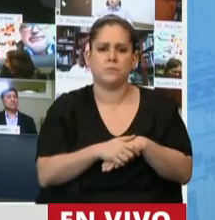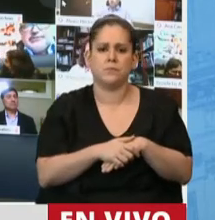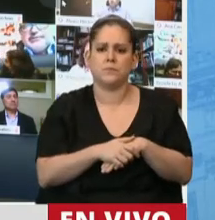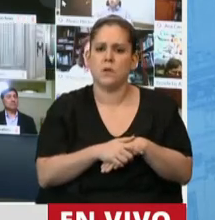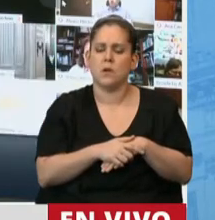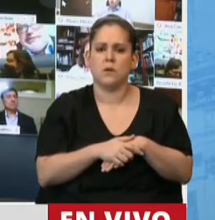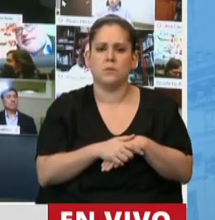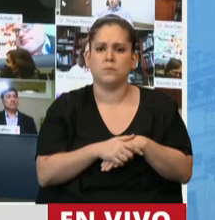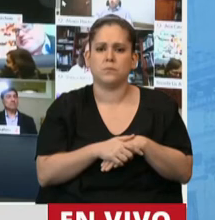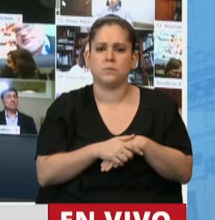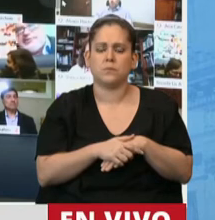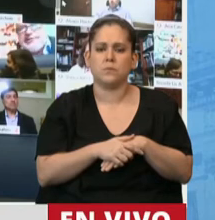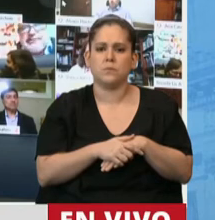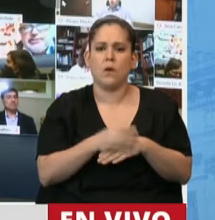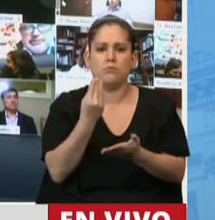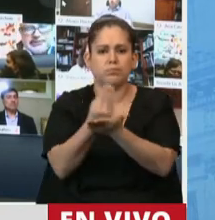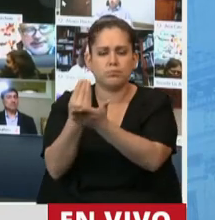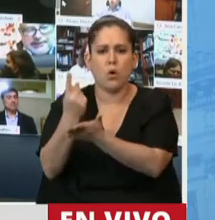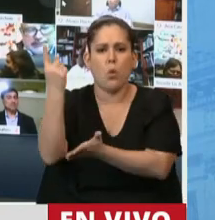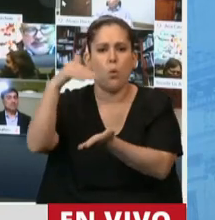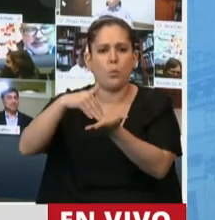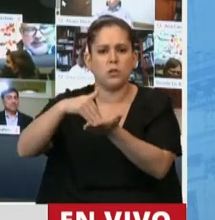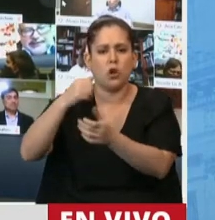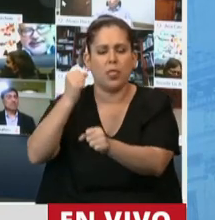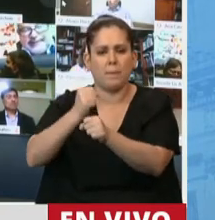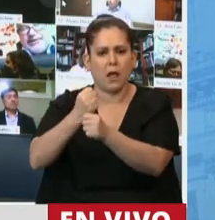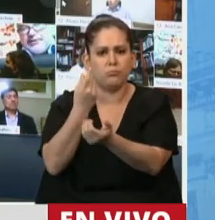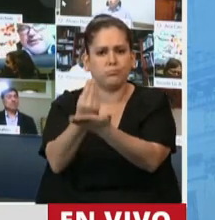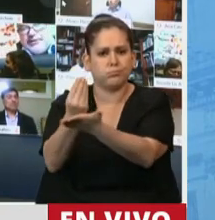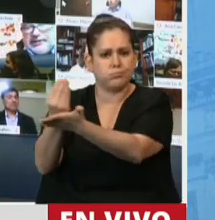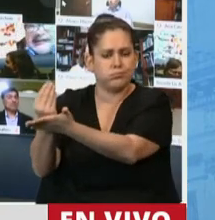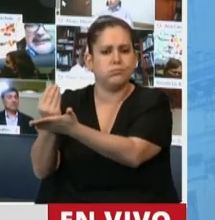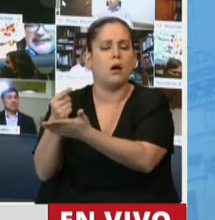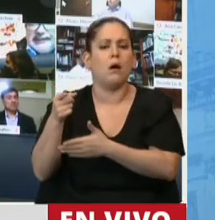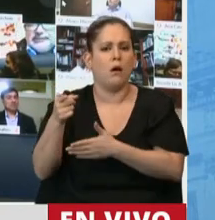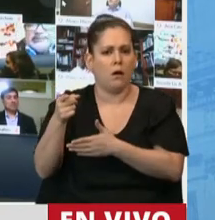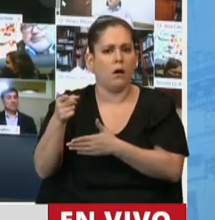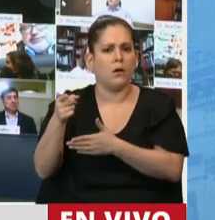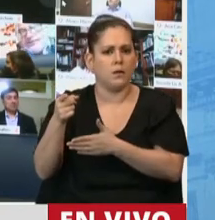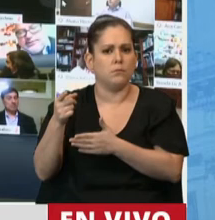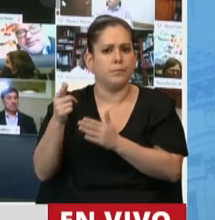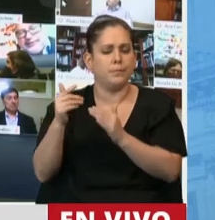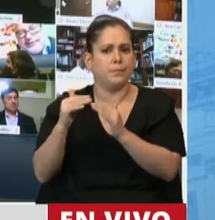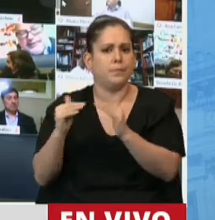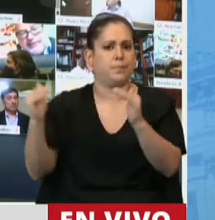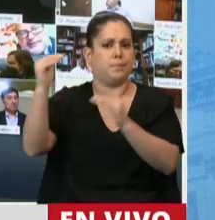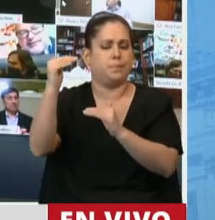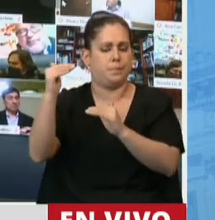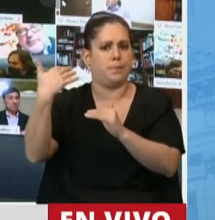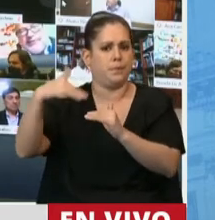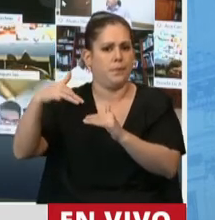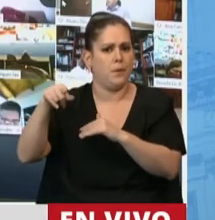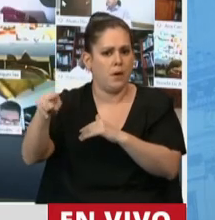millones de empleados, empleos además de alto nivel, de un nivel superior a la media, como ya